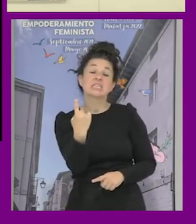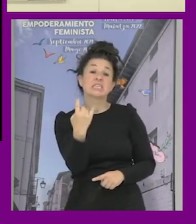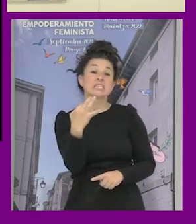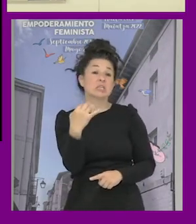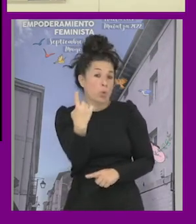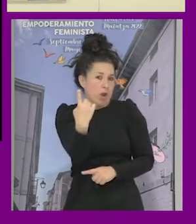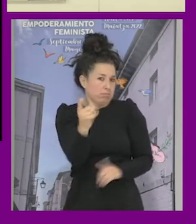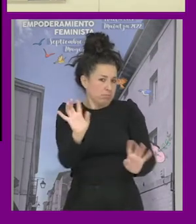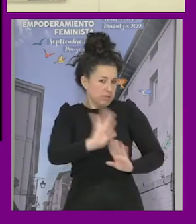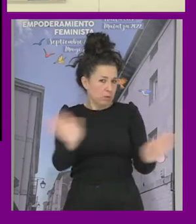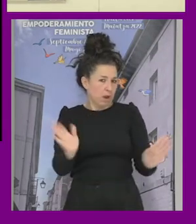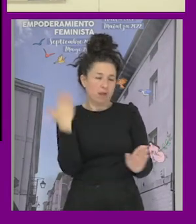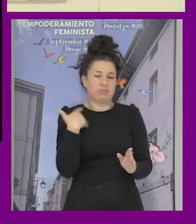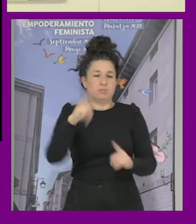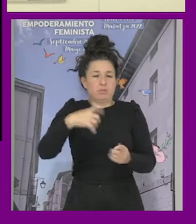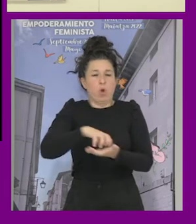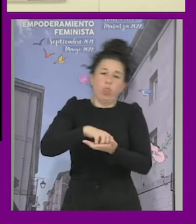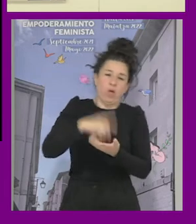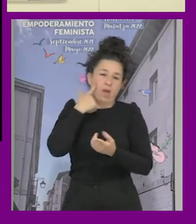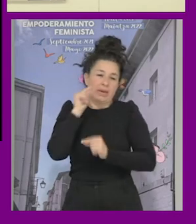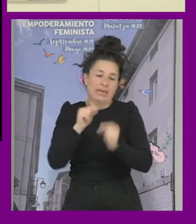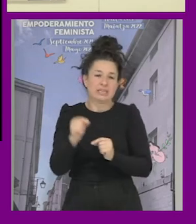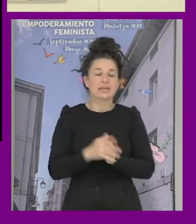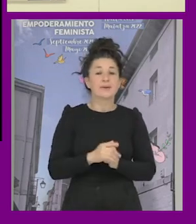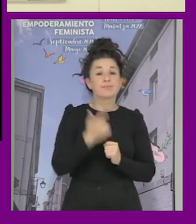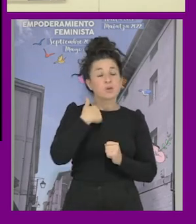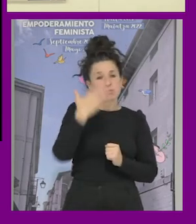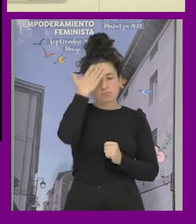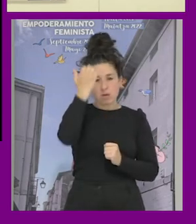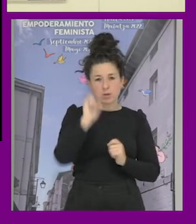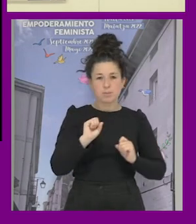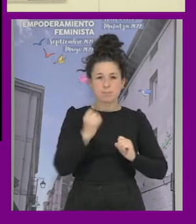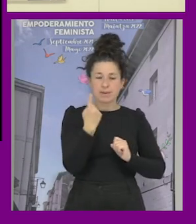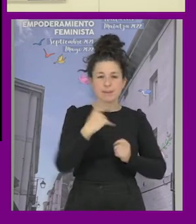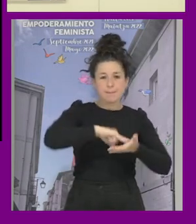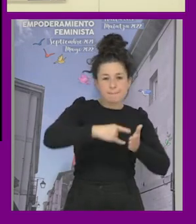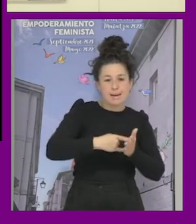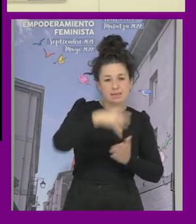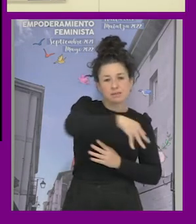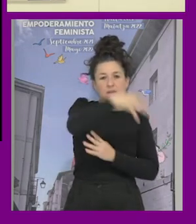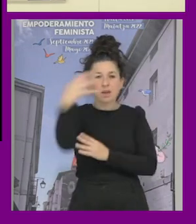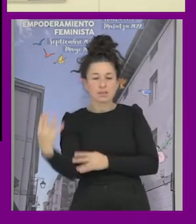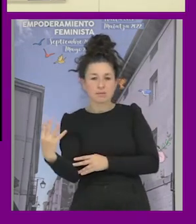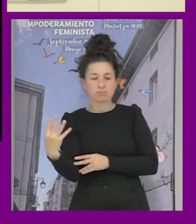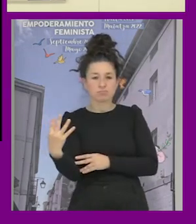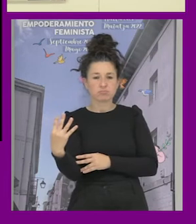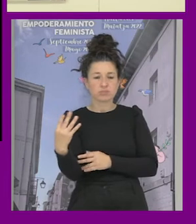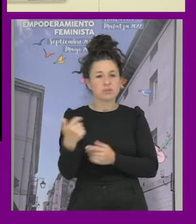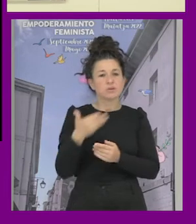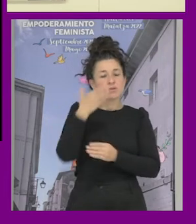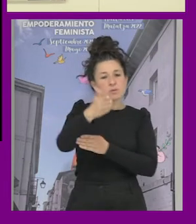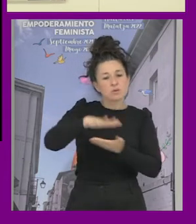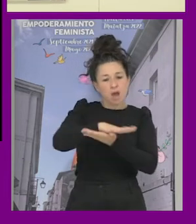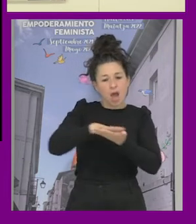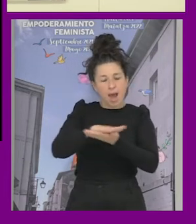caducó pero en aquel momento estaban así yo recuerdo que cuando hicimos el primer plan el gtb fuimos a hablar con la concejalía de la mujer